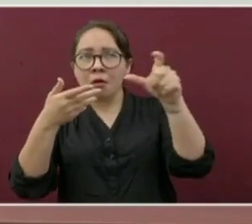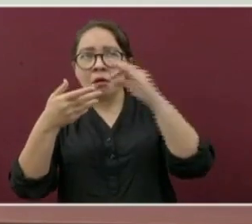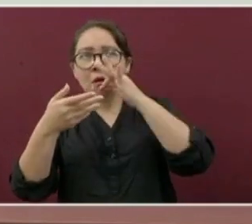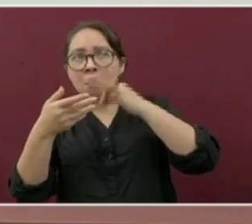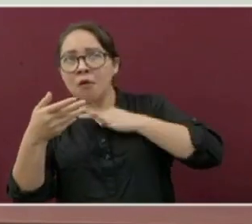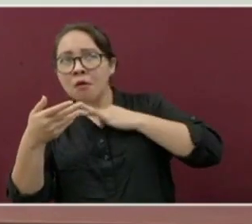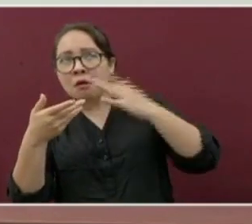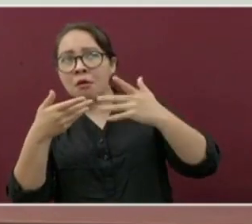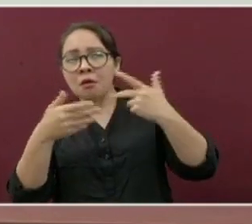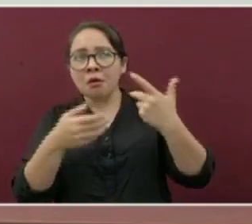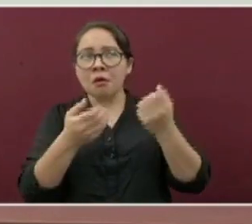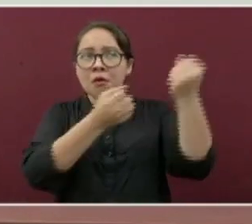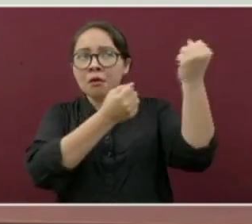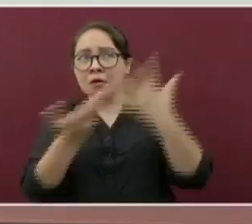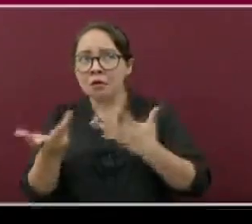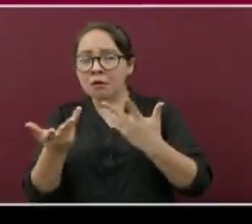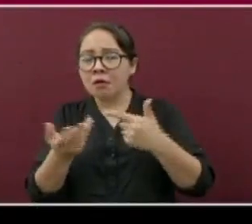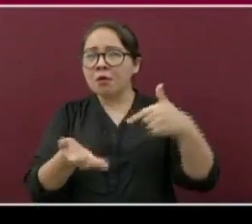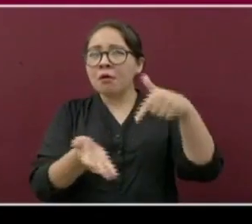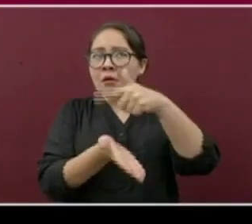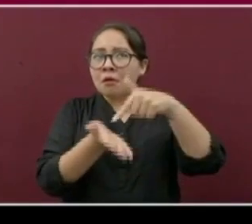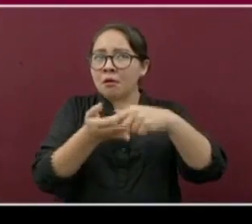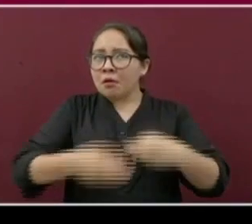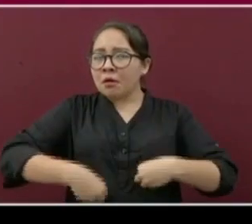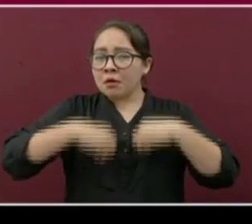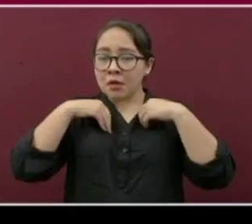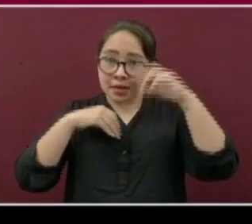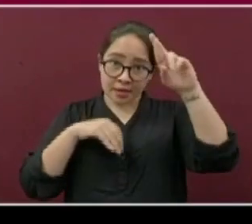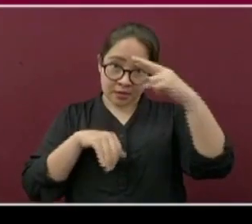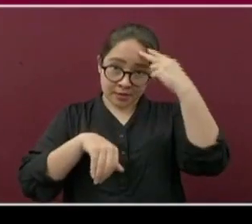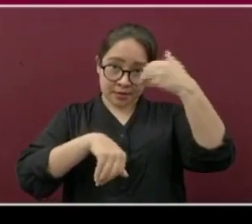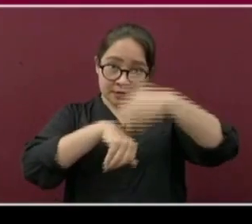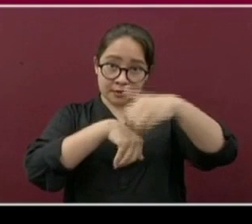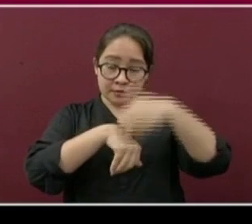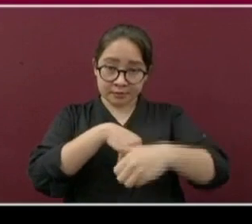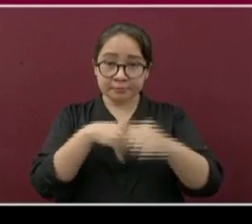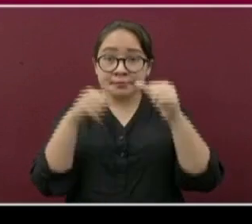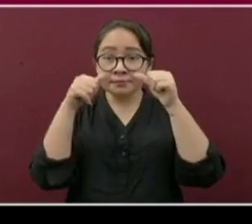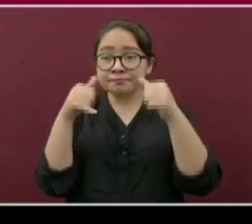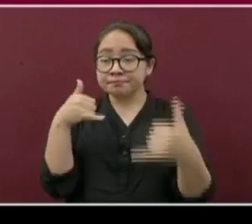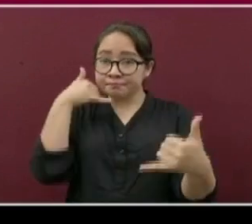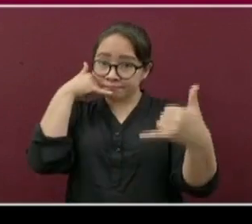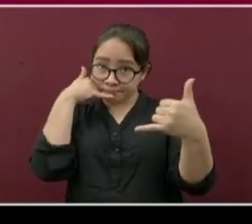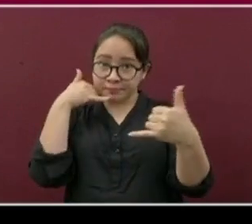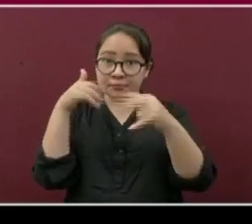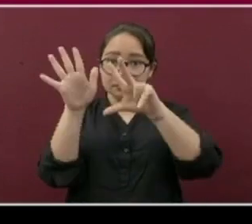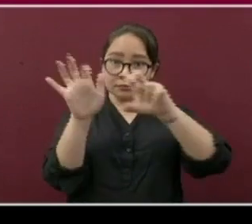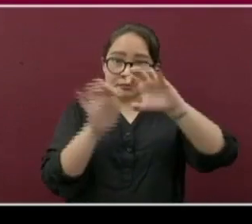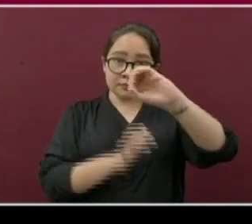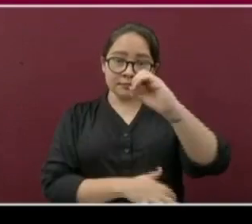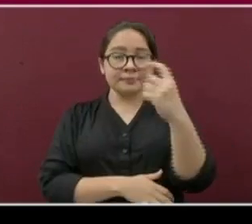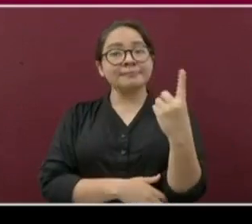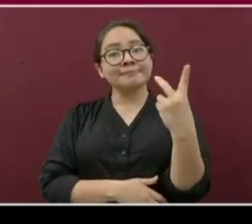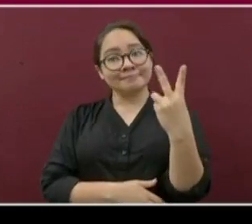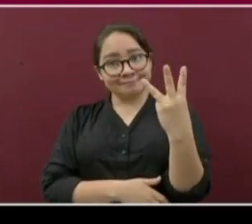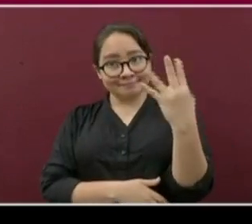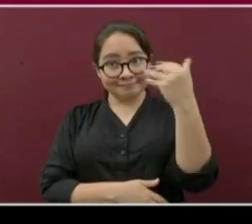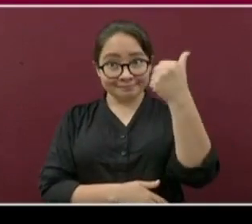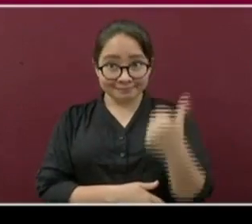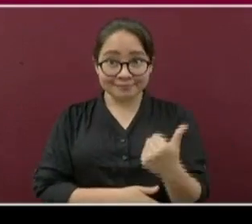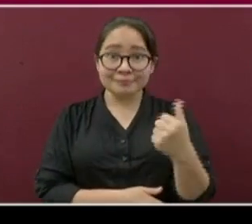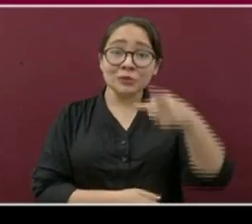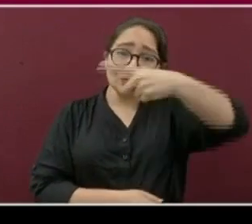municipio. Les recuerdo también el número de atención, el ochocientos cero uno dos tres cuatro cinco seis